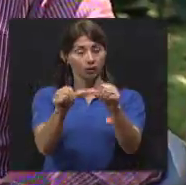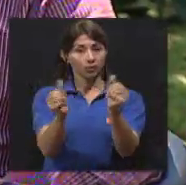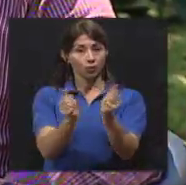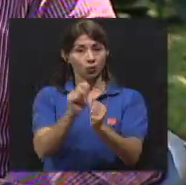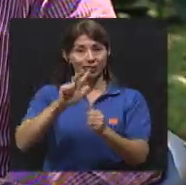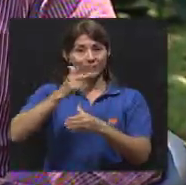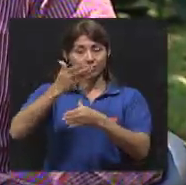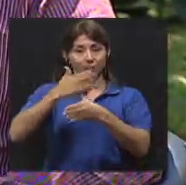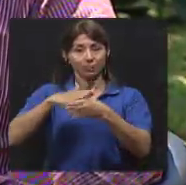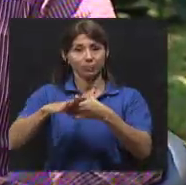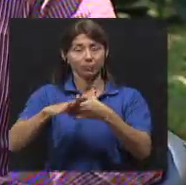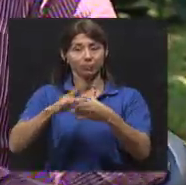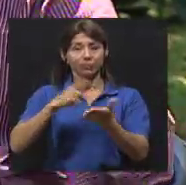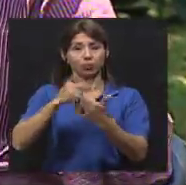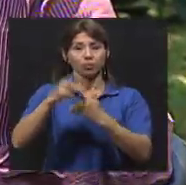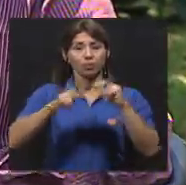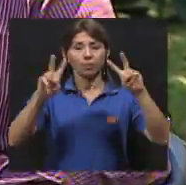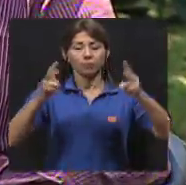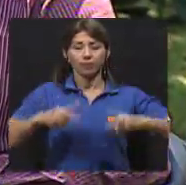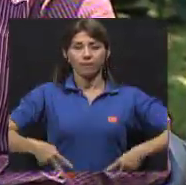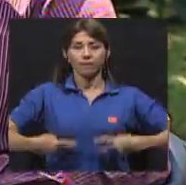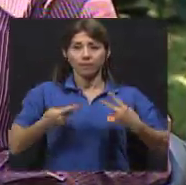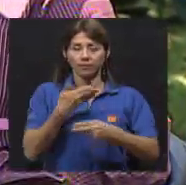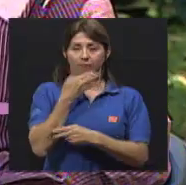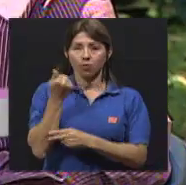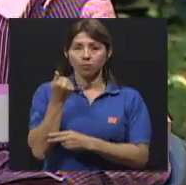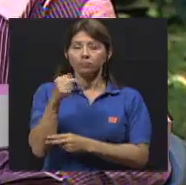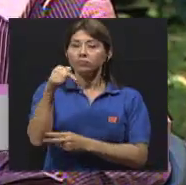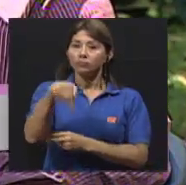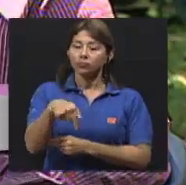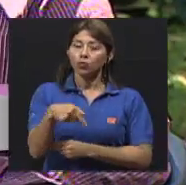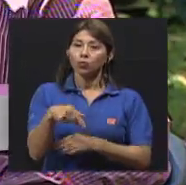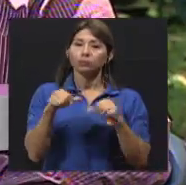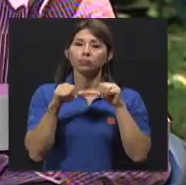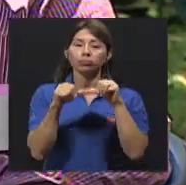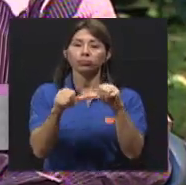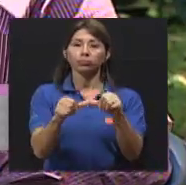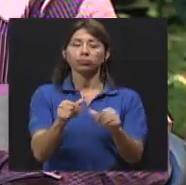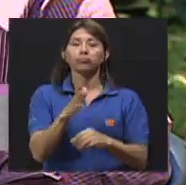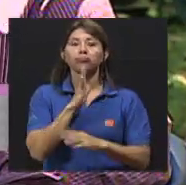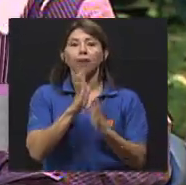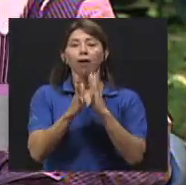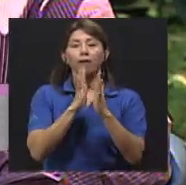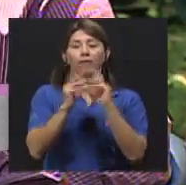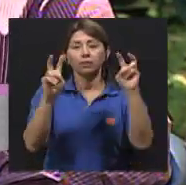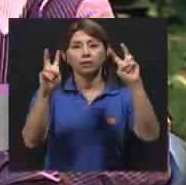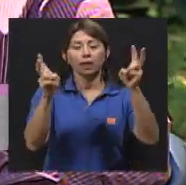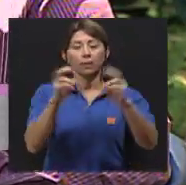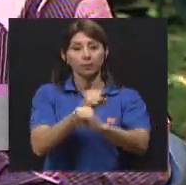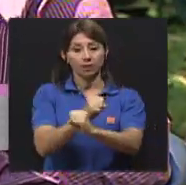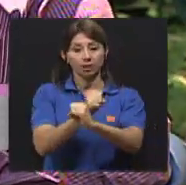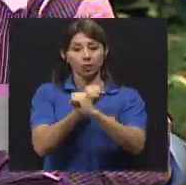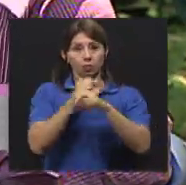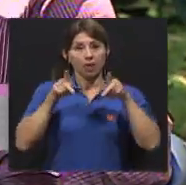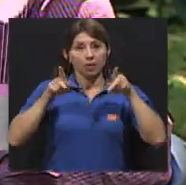Regresamos a nuestro tercer extremecto de Vivir Mejor. El día de hoy continuamos conversando sobre el tema de seguridad peatonal